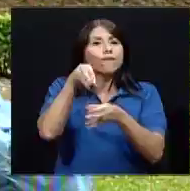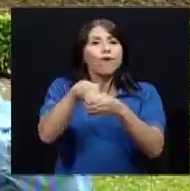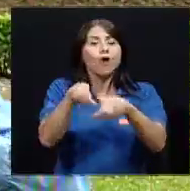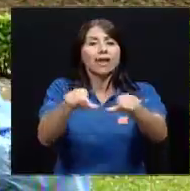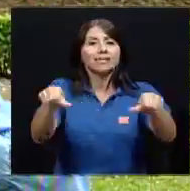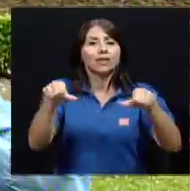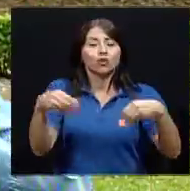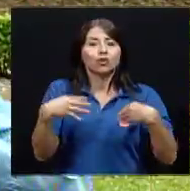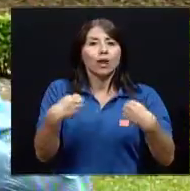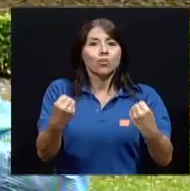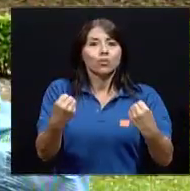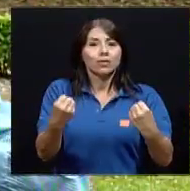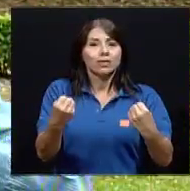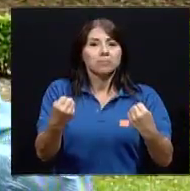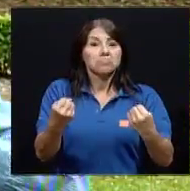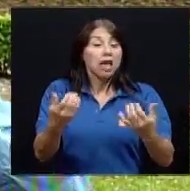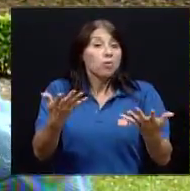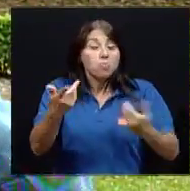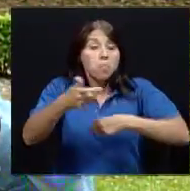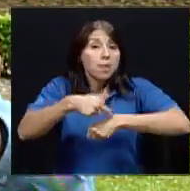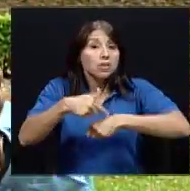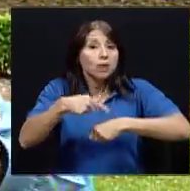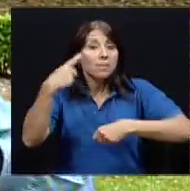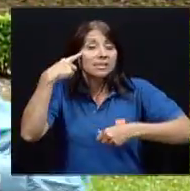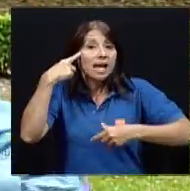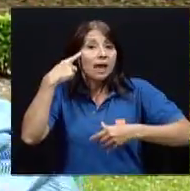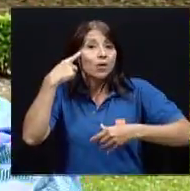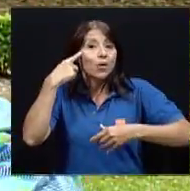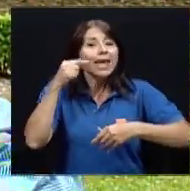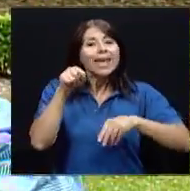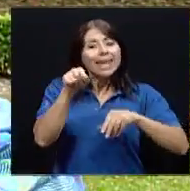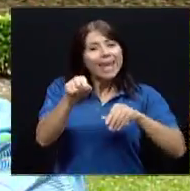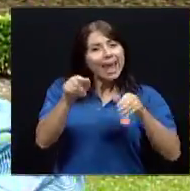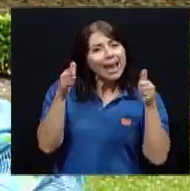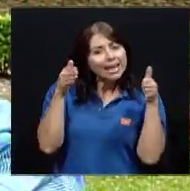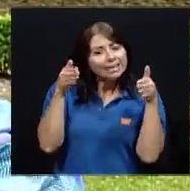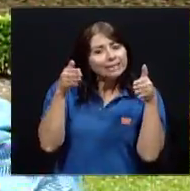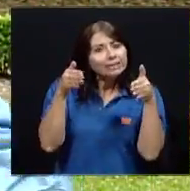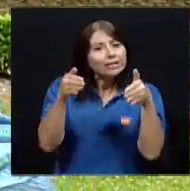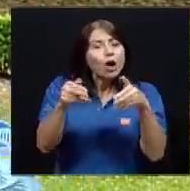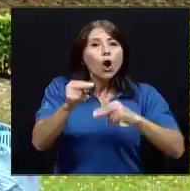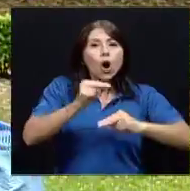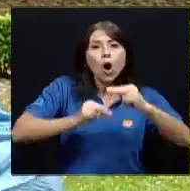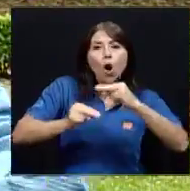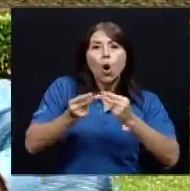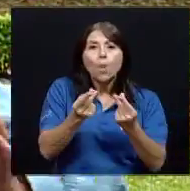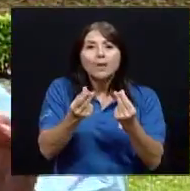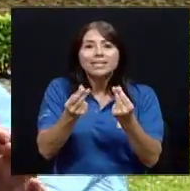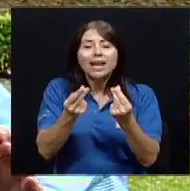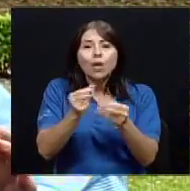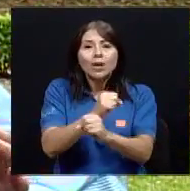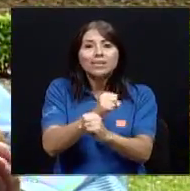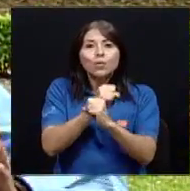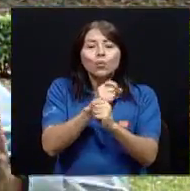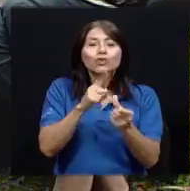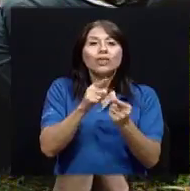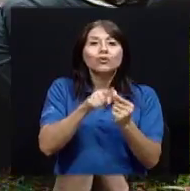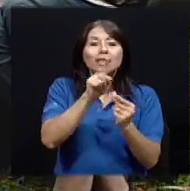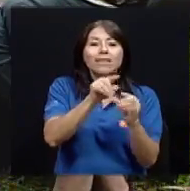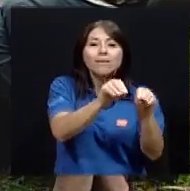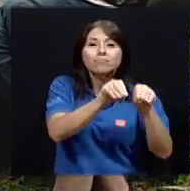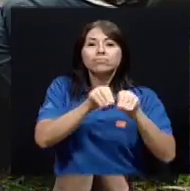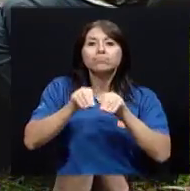pensaron que por la visión comercializadora de seguros tenía que formar parte del sector económico, no del sector salud.